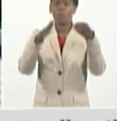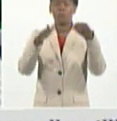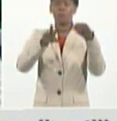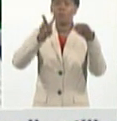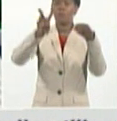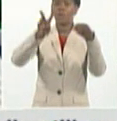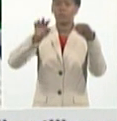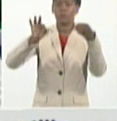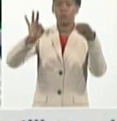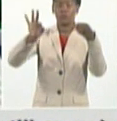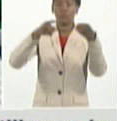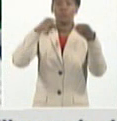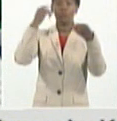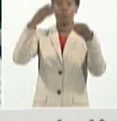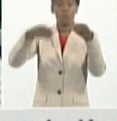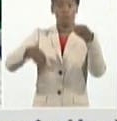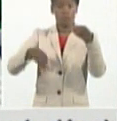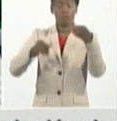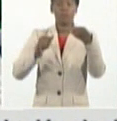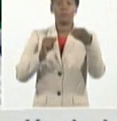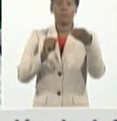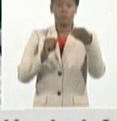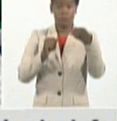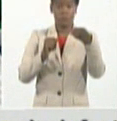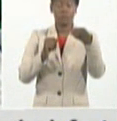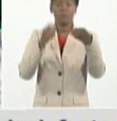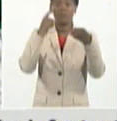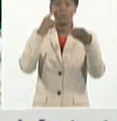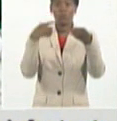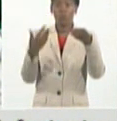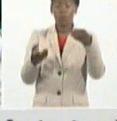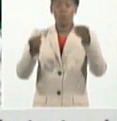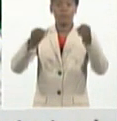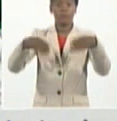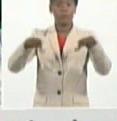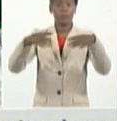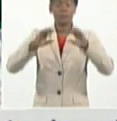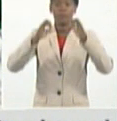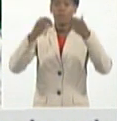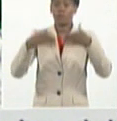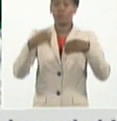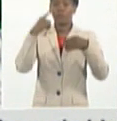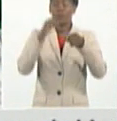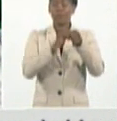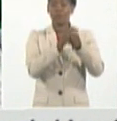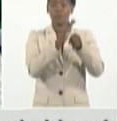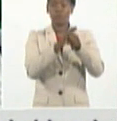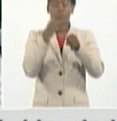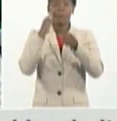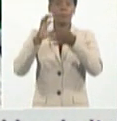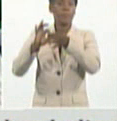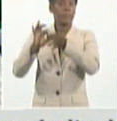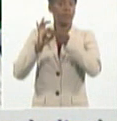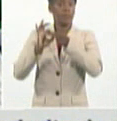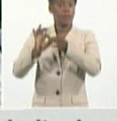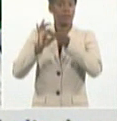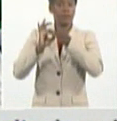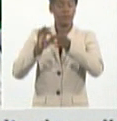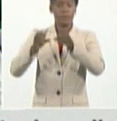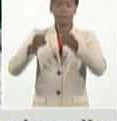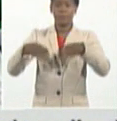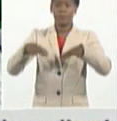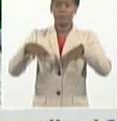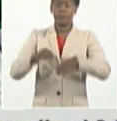fallecidos, que dice el comportamiento del virus en estas últimas ocasiones.